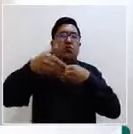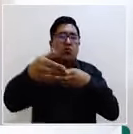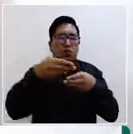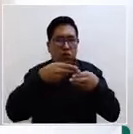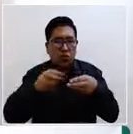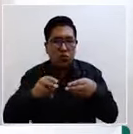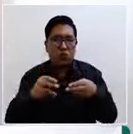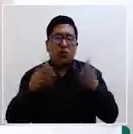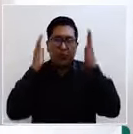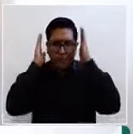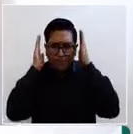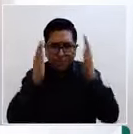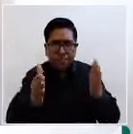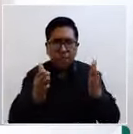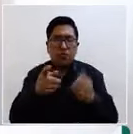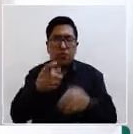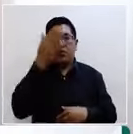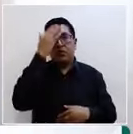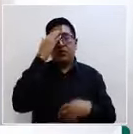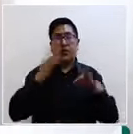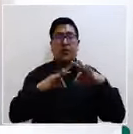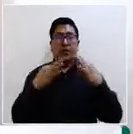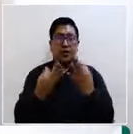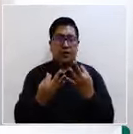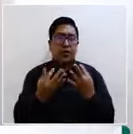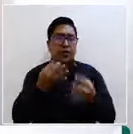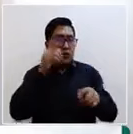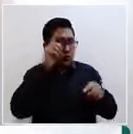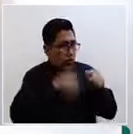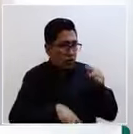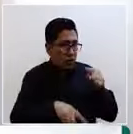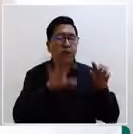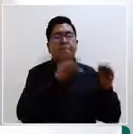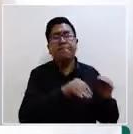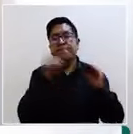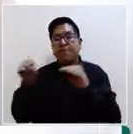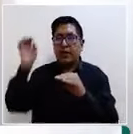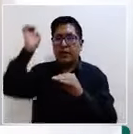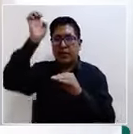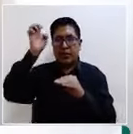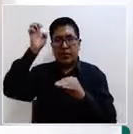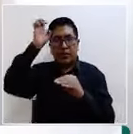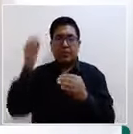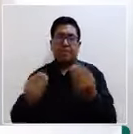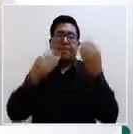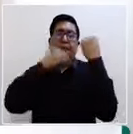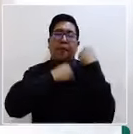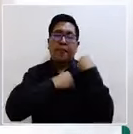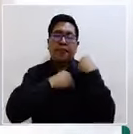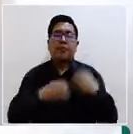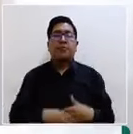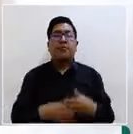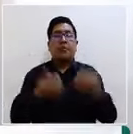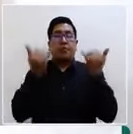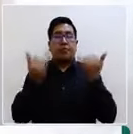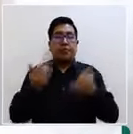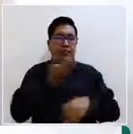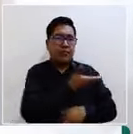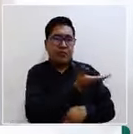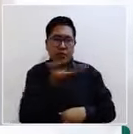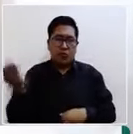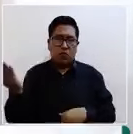que no pueden estar por cualquier motivo con sus familias. Ahí es donde entra esa responsabilidad adicional de todos nosotros,